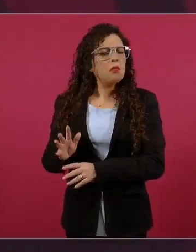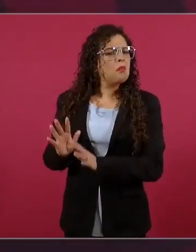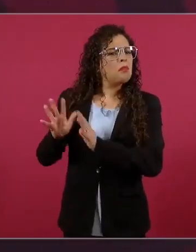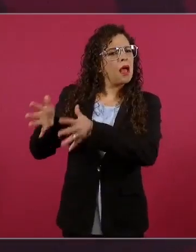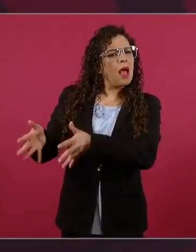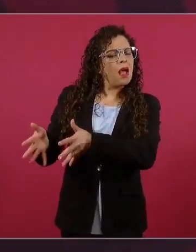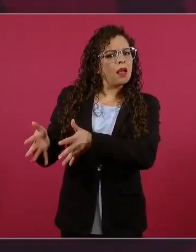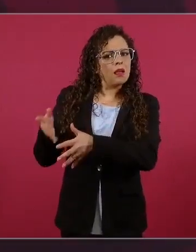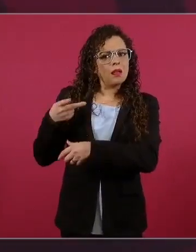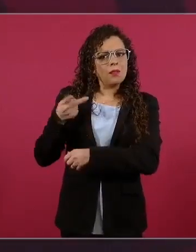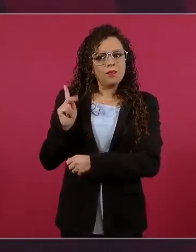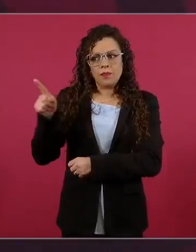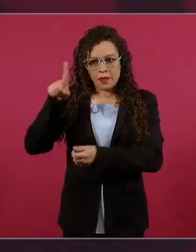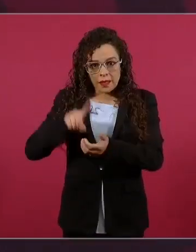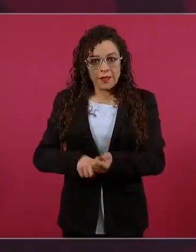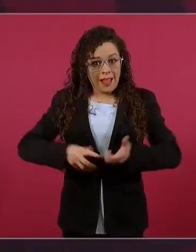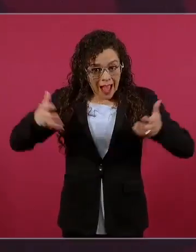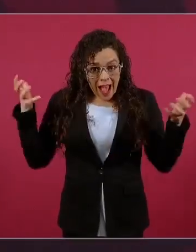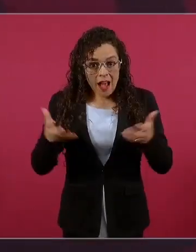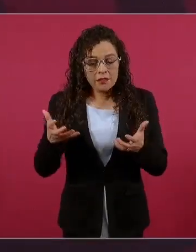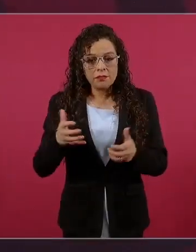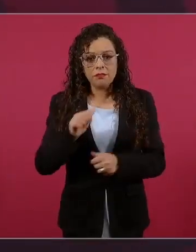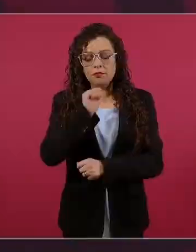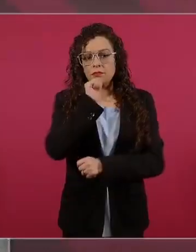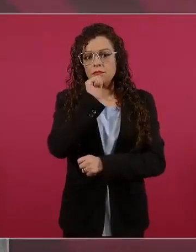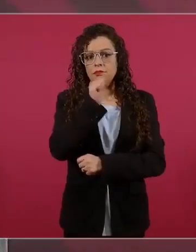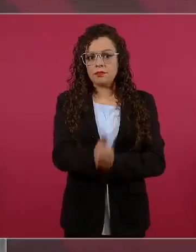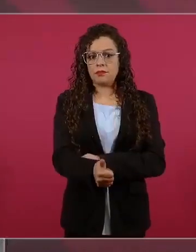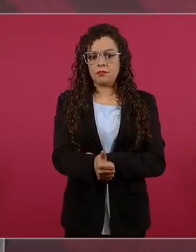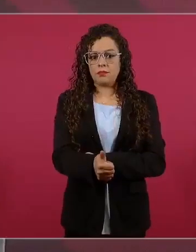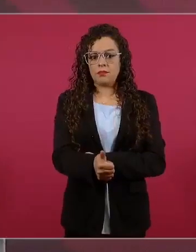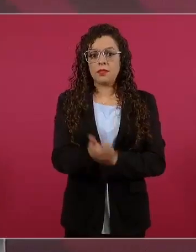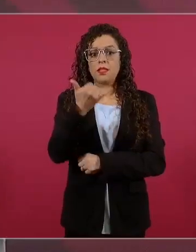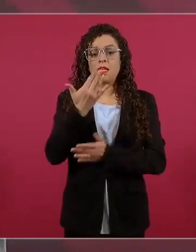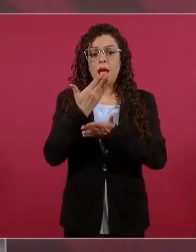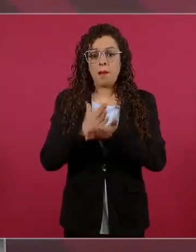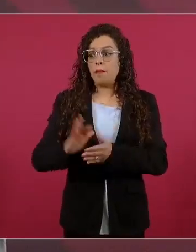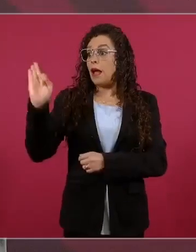trata de un aparato burocrático, oneroso,